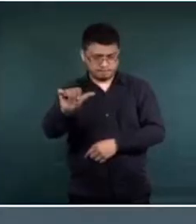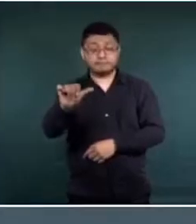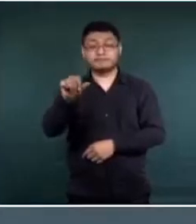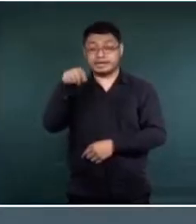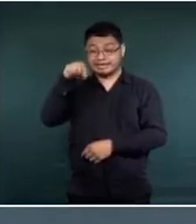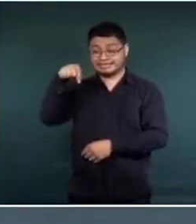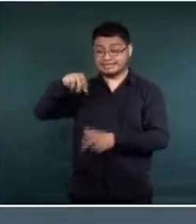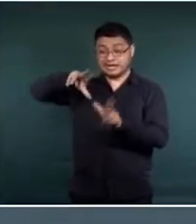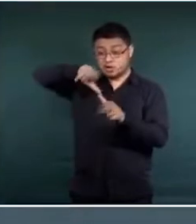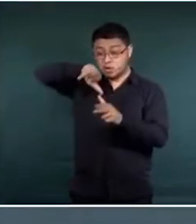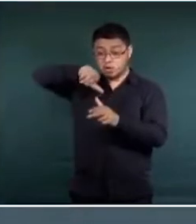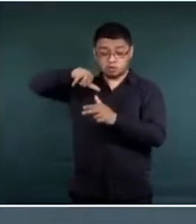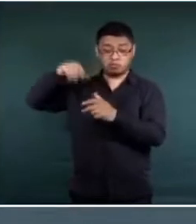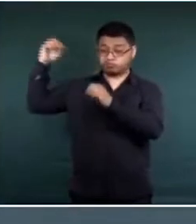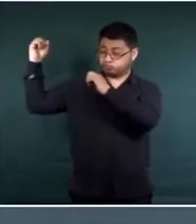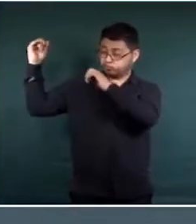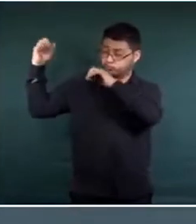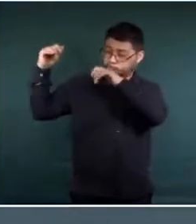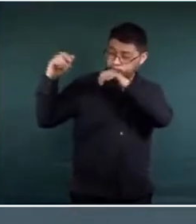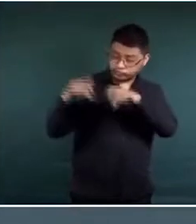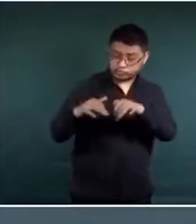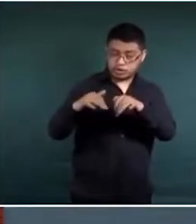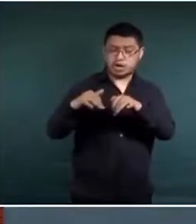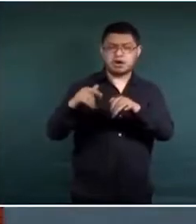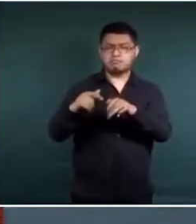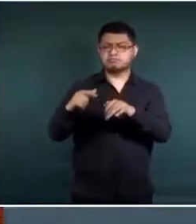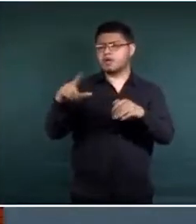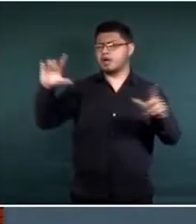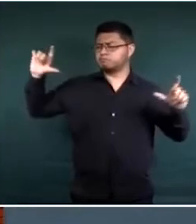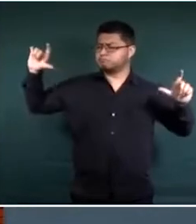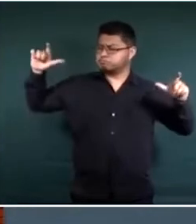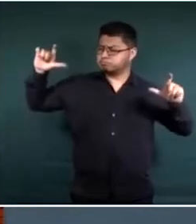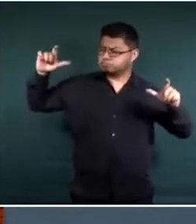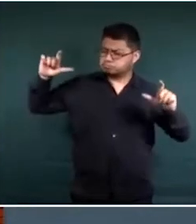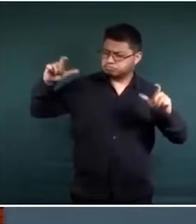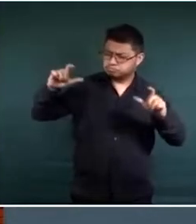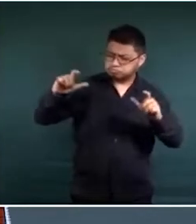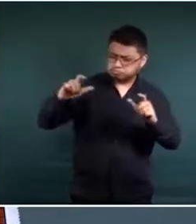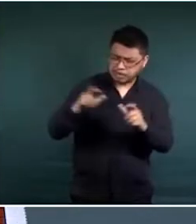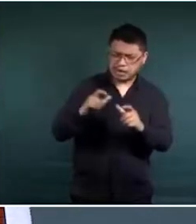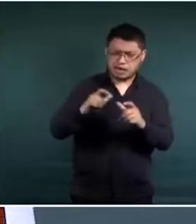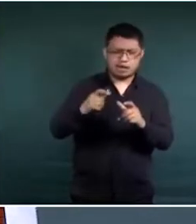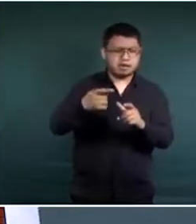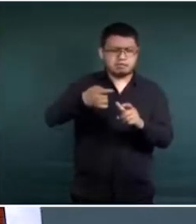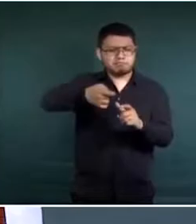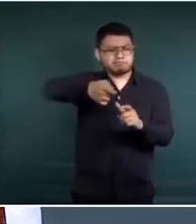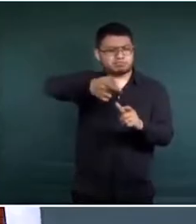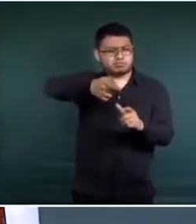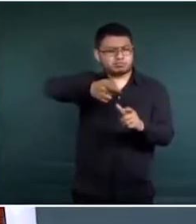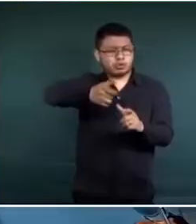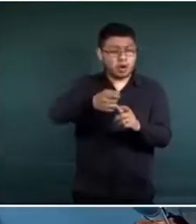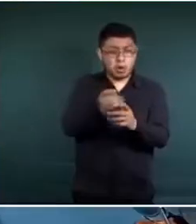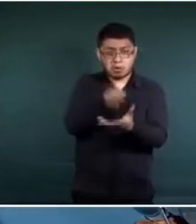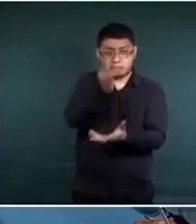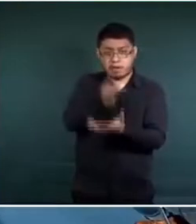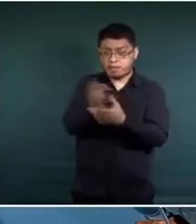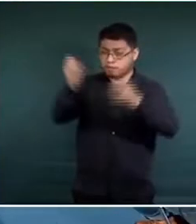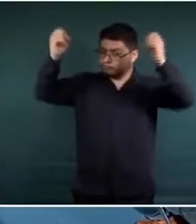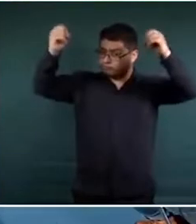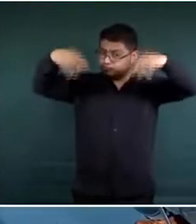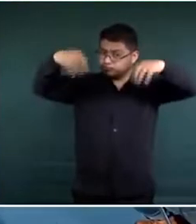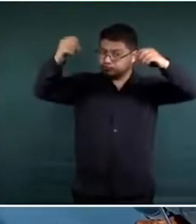se degradó en los últimos días, únicamente trajo consigo lluvia,